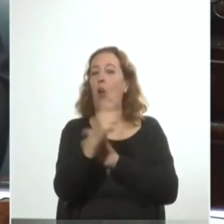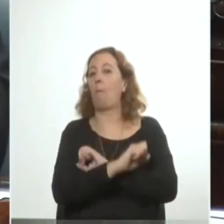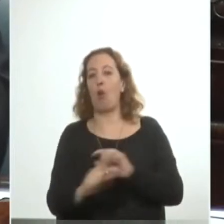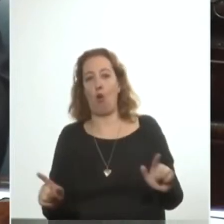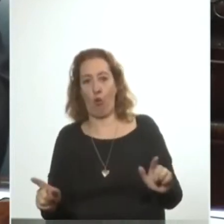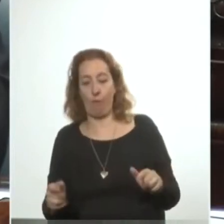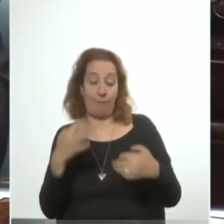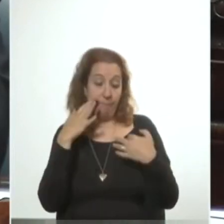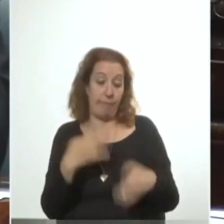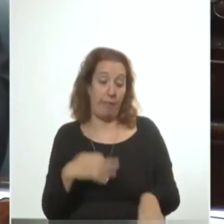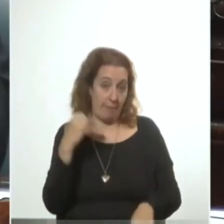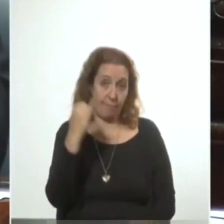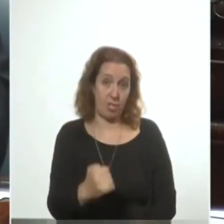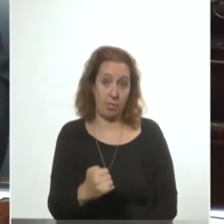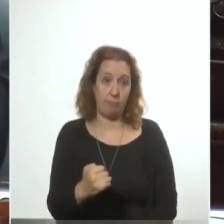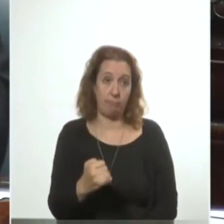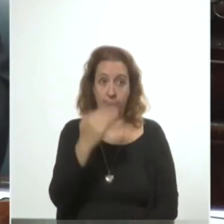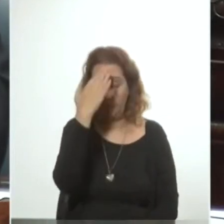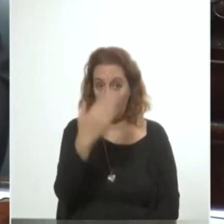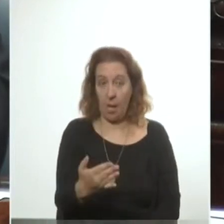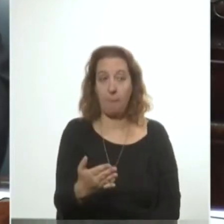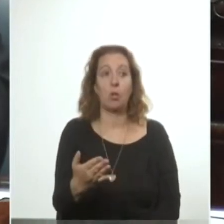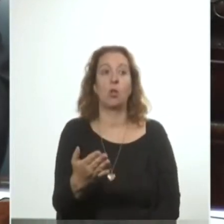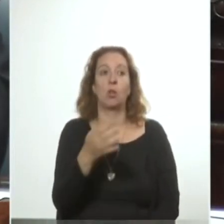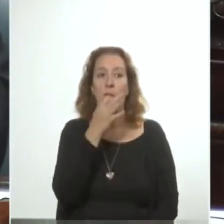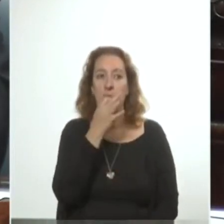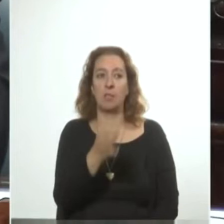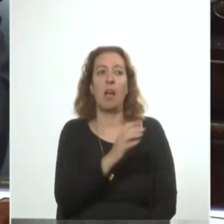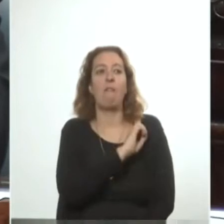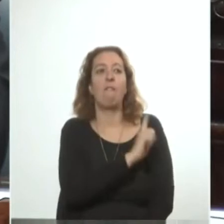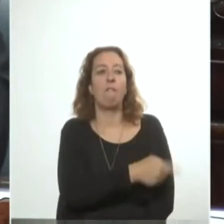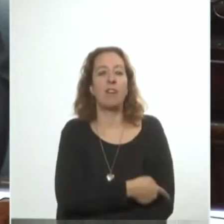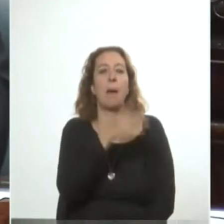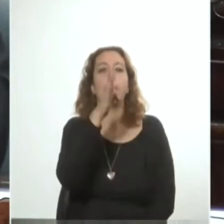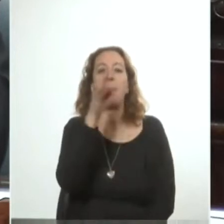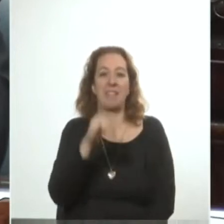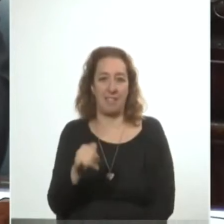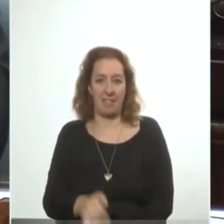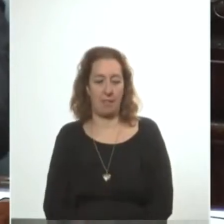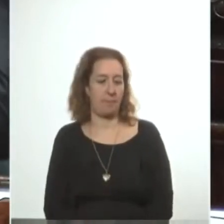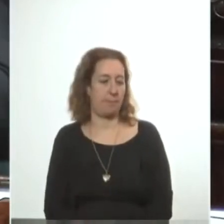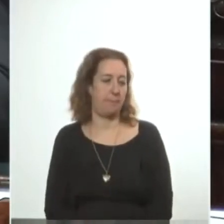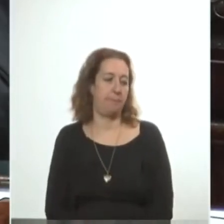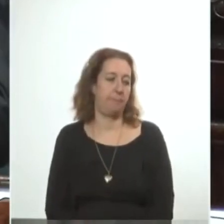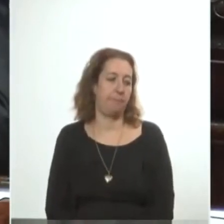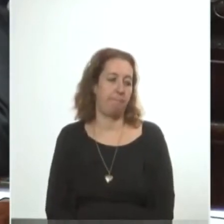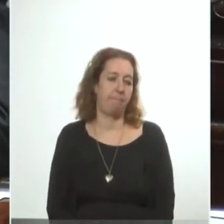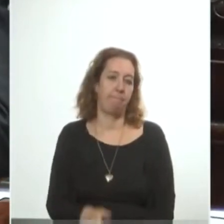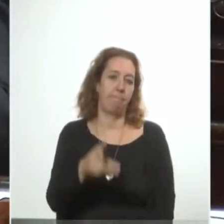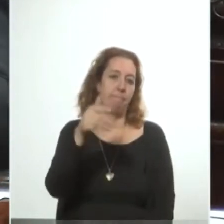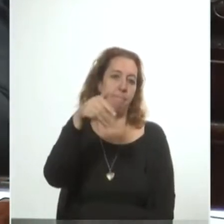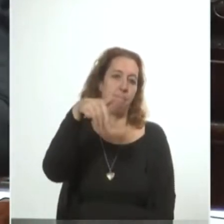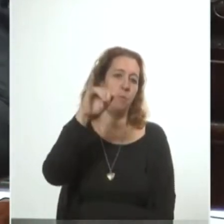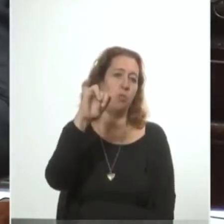sucedió. El Frente se afirmaba como una fuerza pacificadora. En mayo se